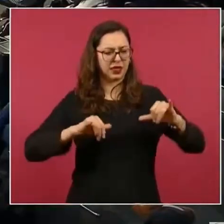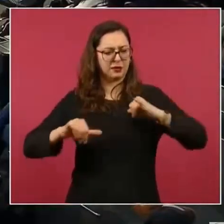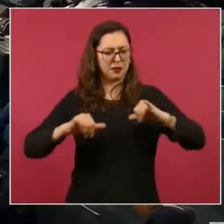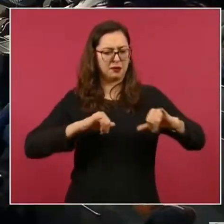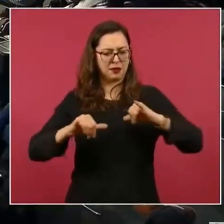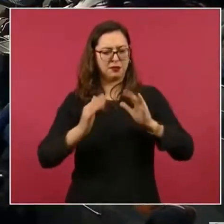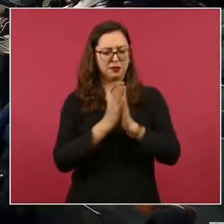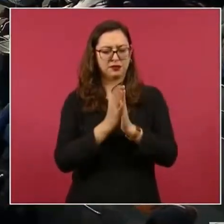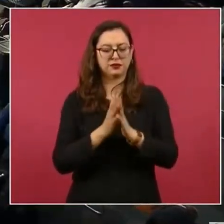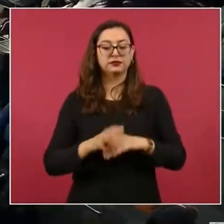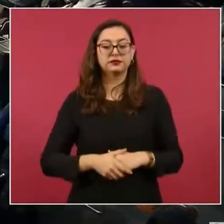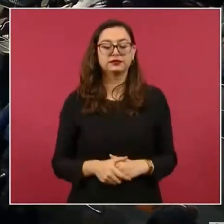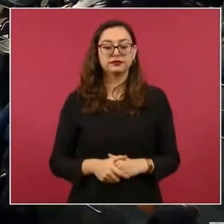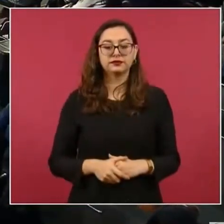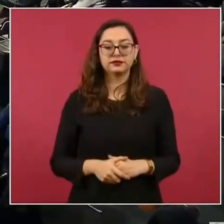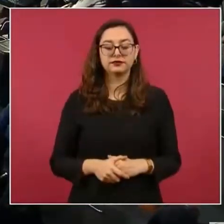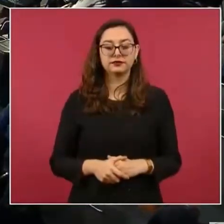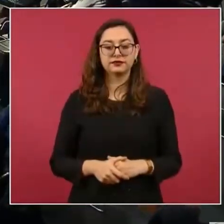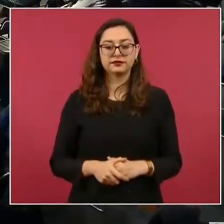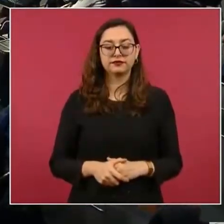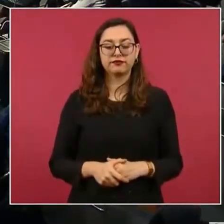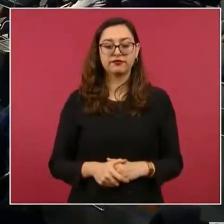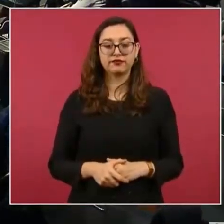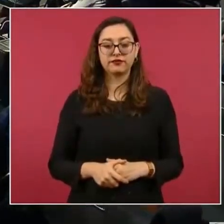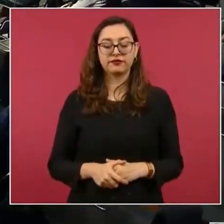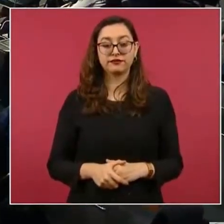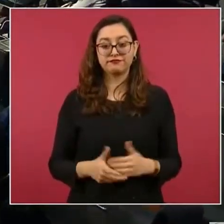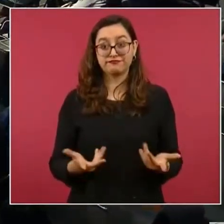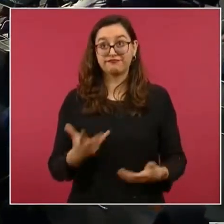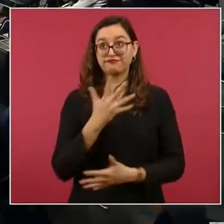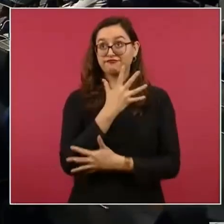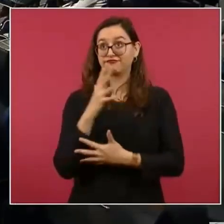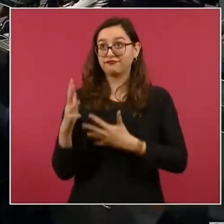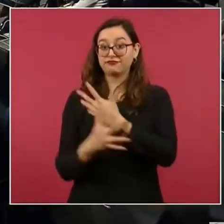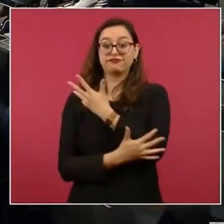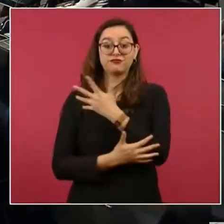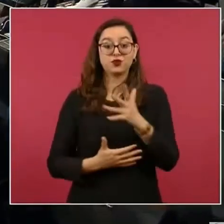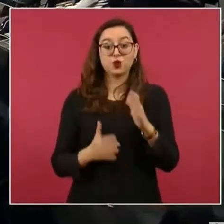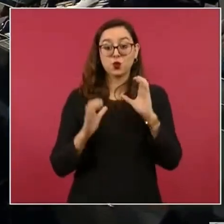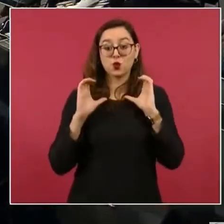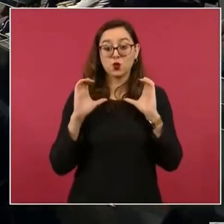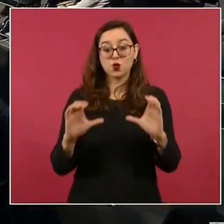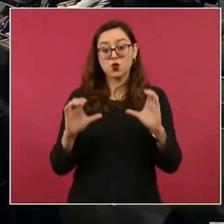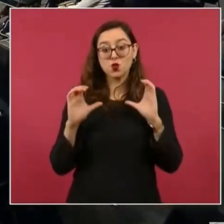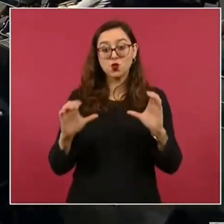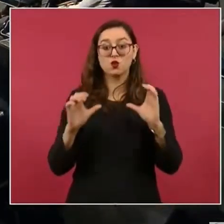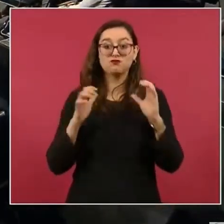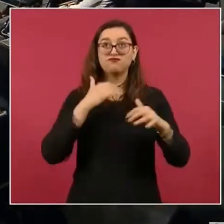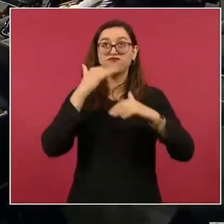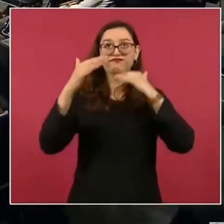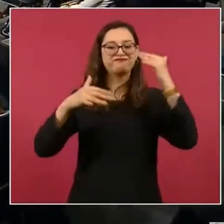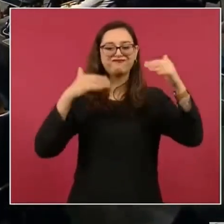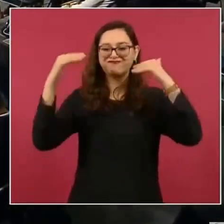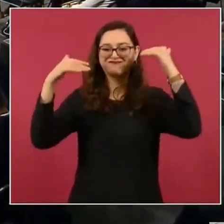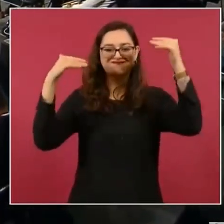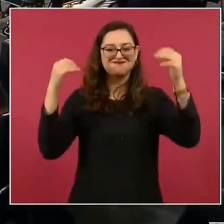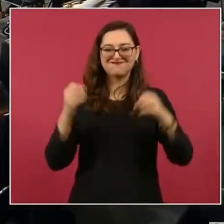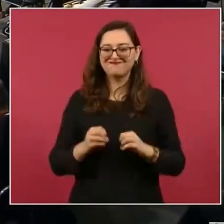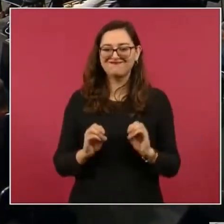para que se vea cómo se va a cuidar el medio ambiente?